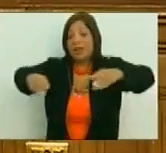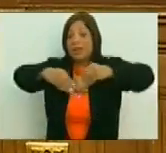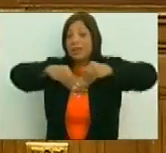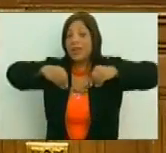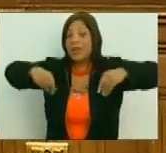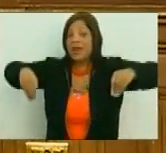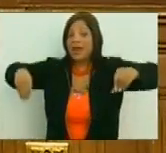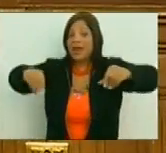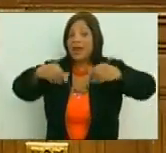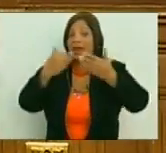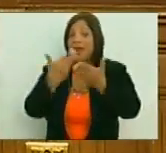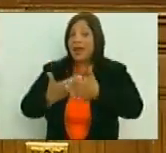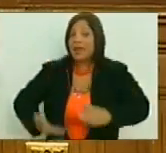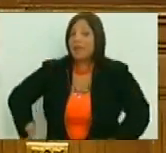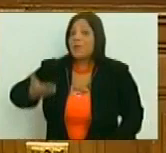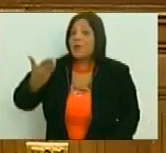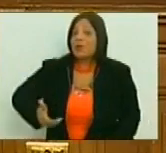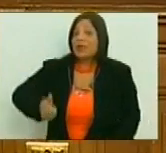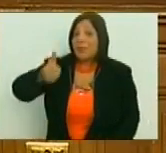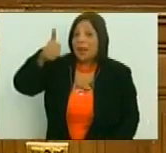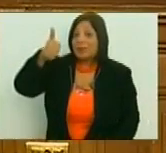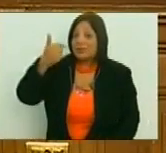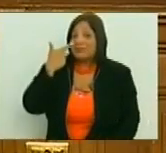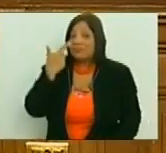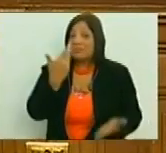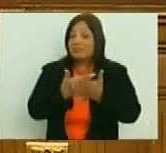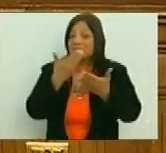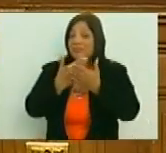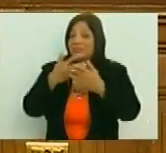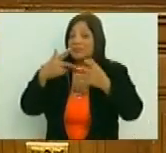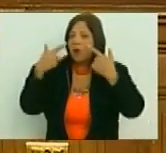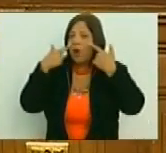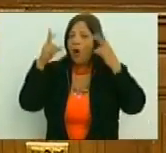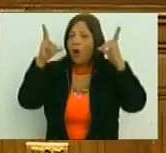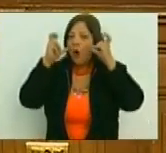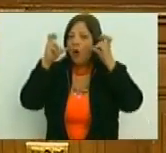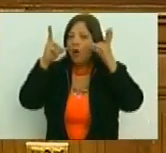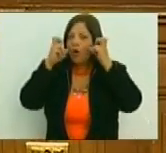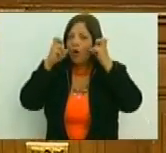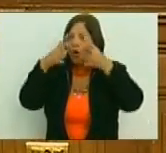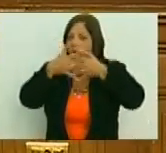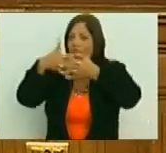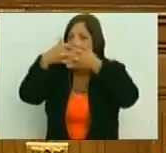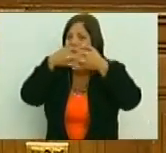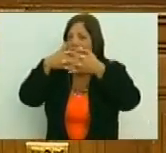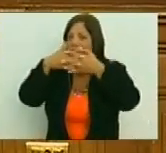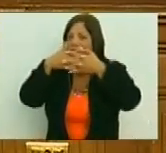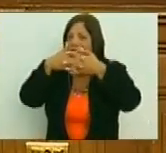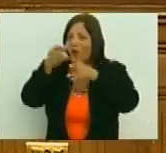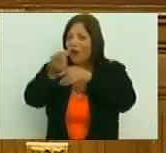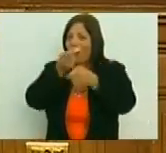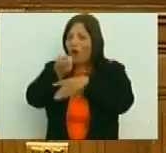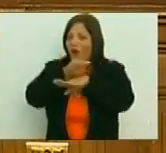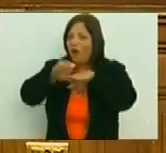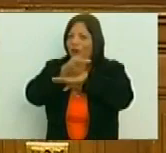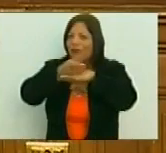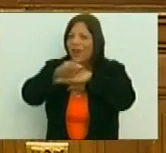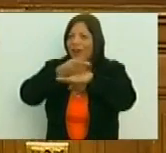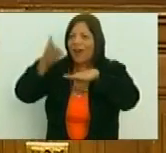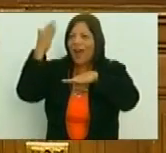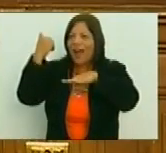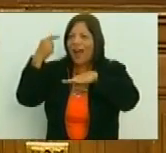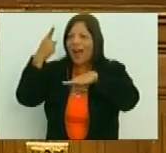esto es más importante todavía y es bueno que los imperialistas hoy lo recuerden como fue ayer